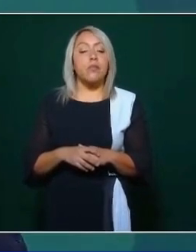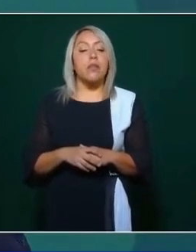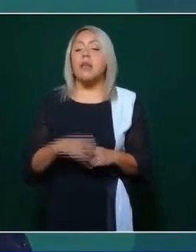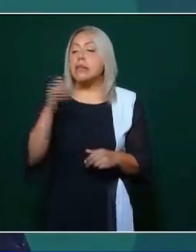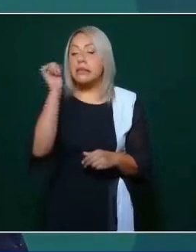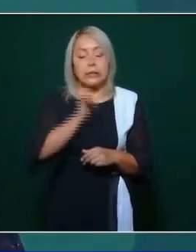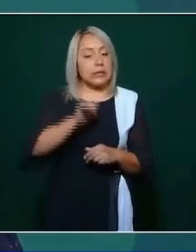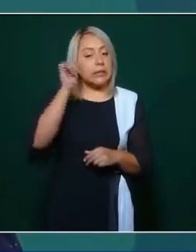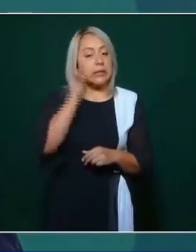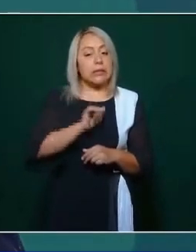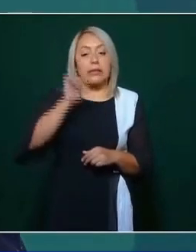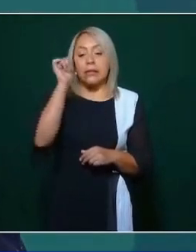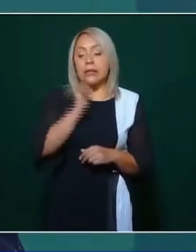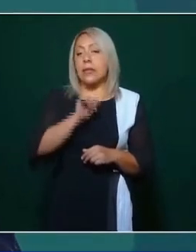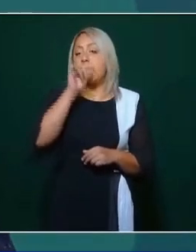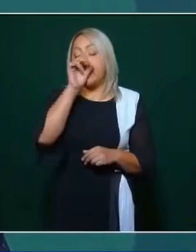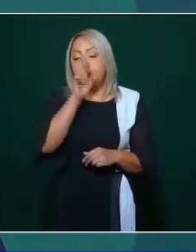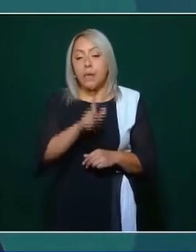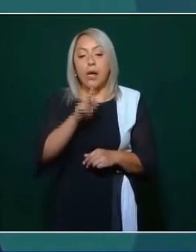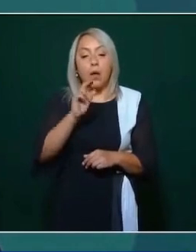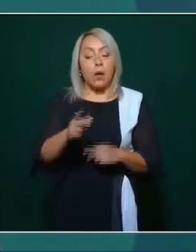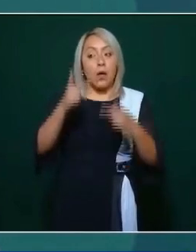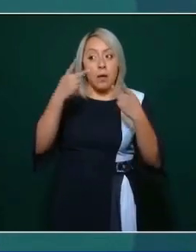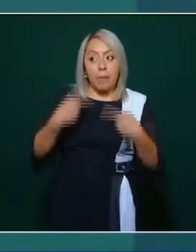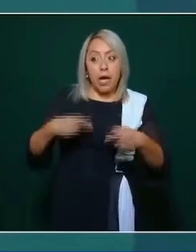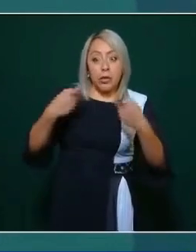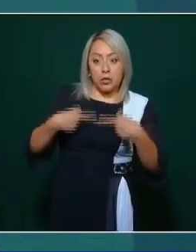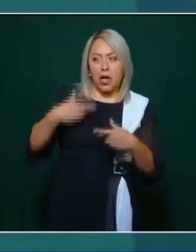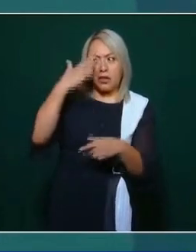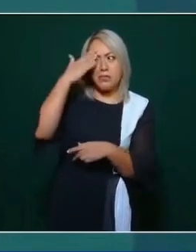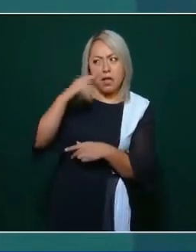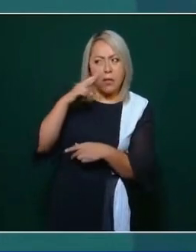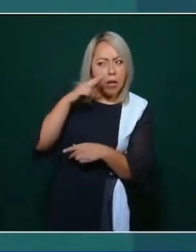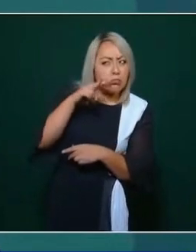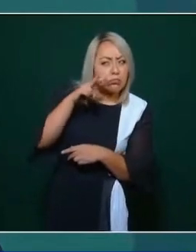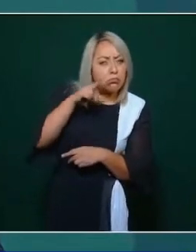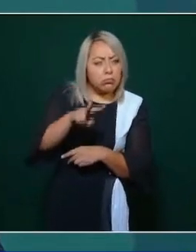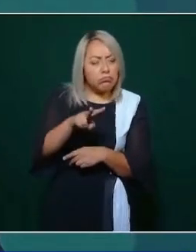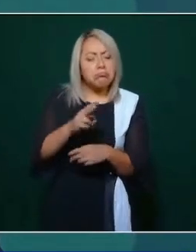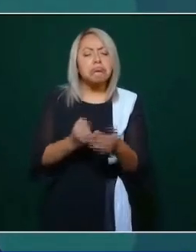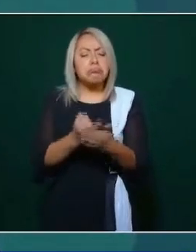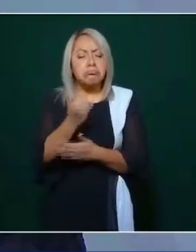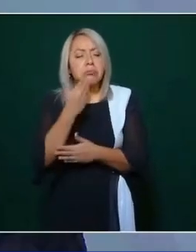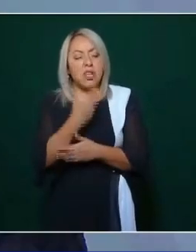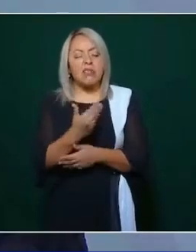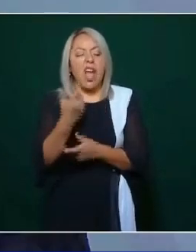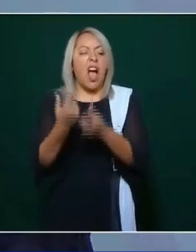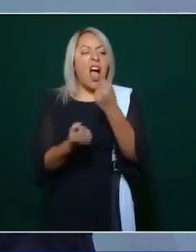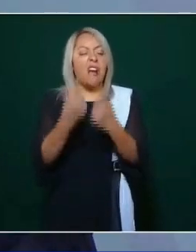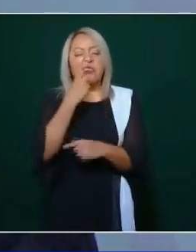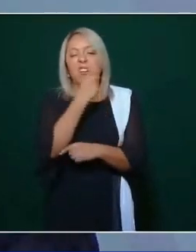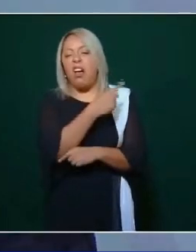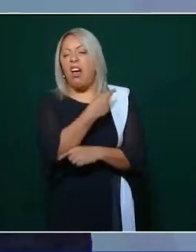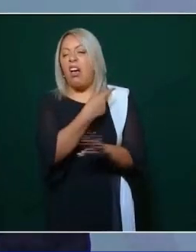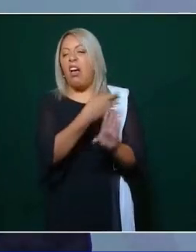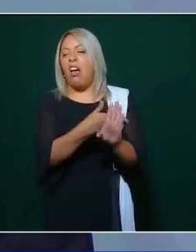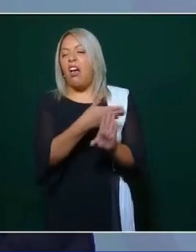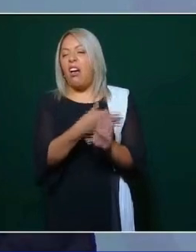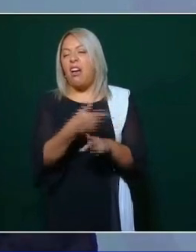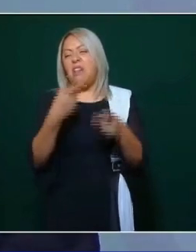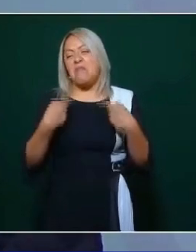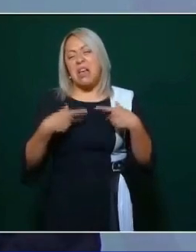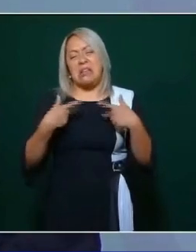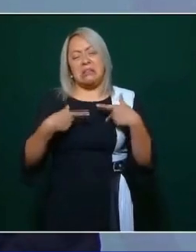lo mejor se equivoca menos el pueblo dicen no es que el pueblo no sabe o se equivoca sí puede